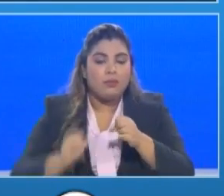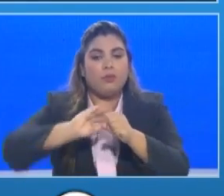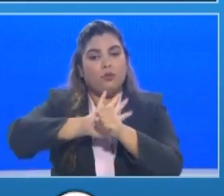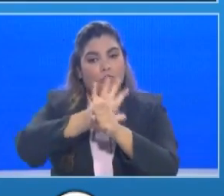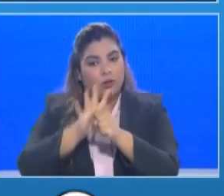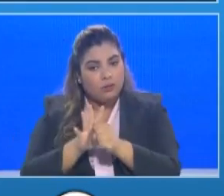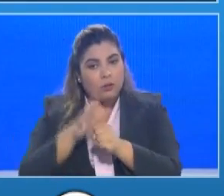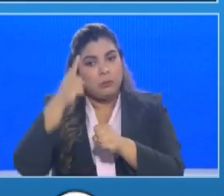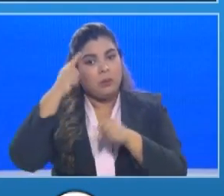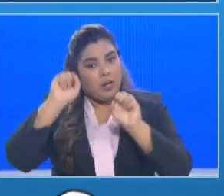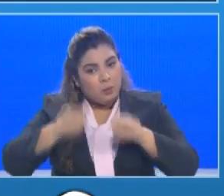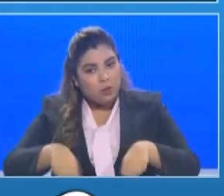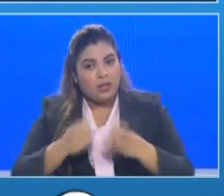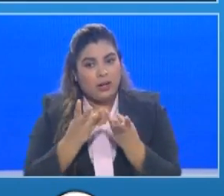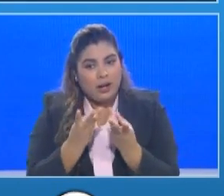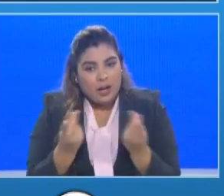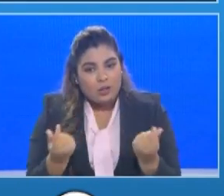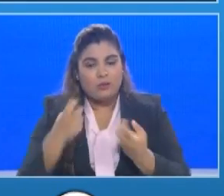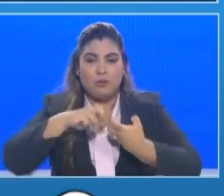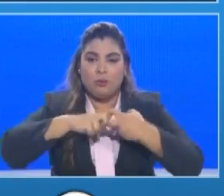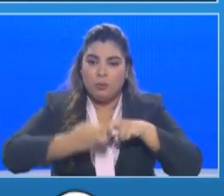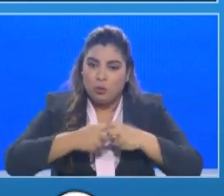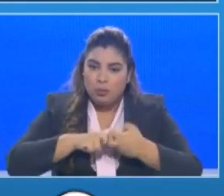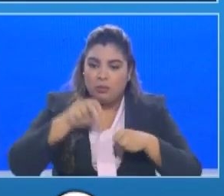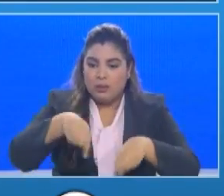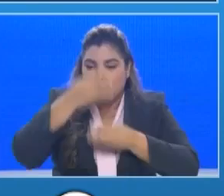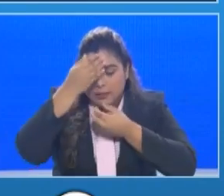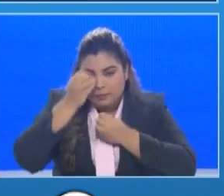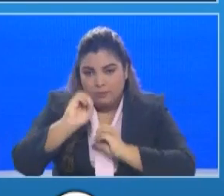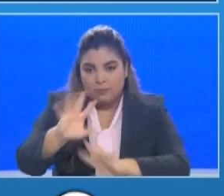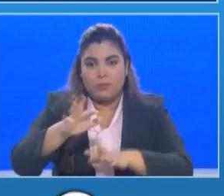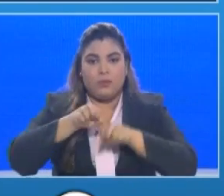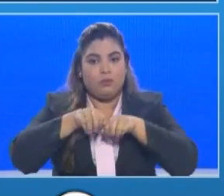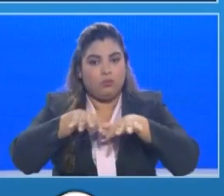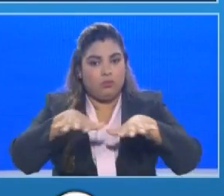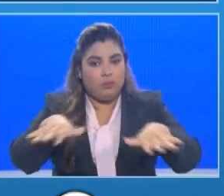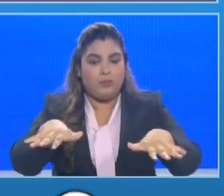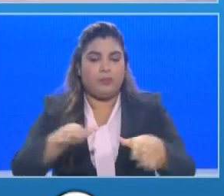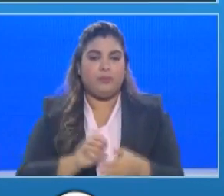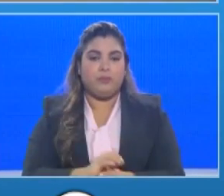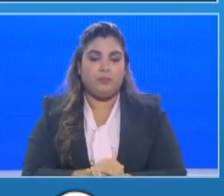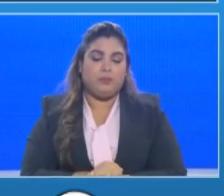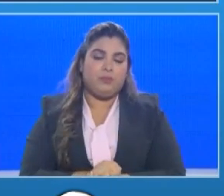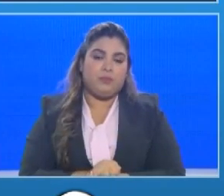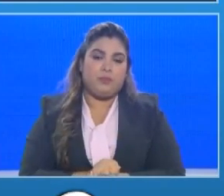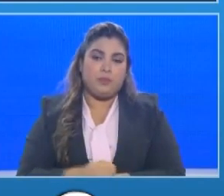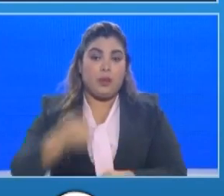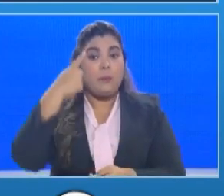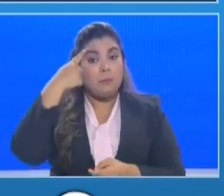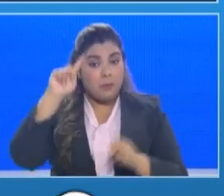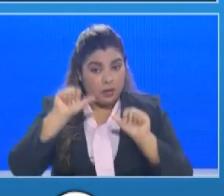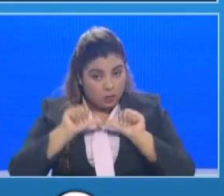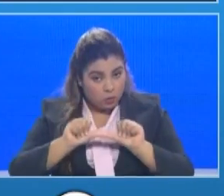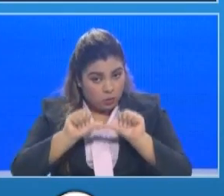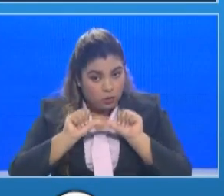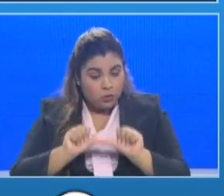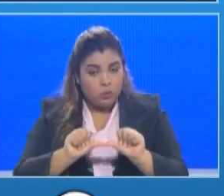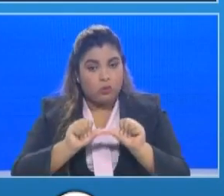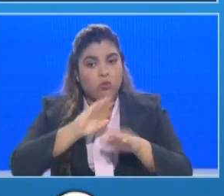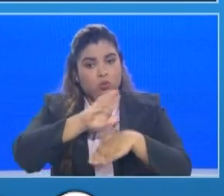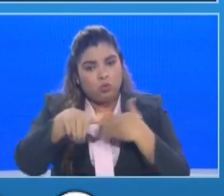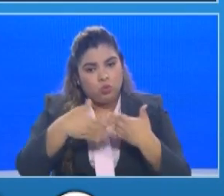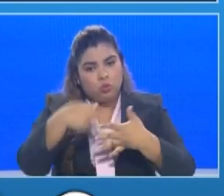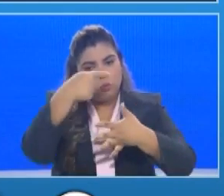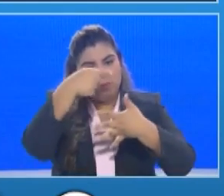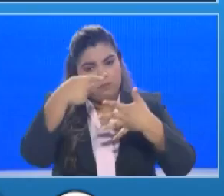soluciones y limitaciones de esta propagación. Para continuar, todos los